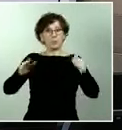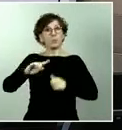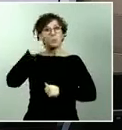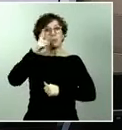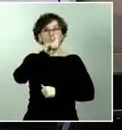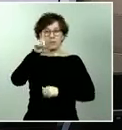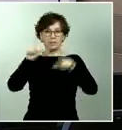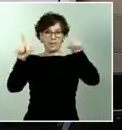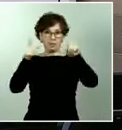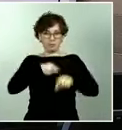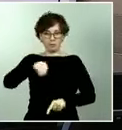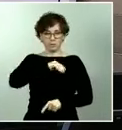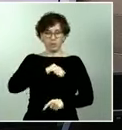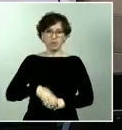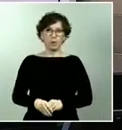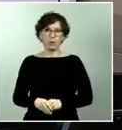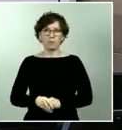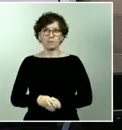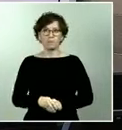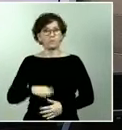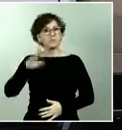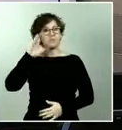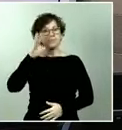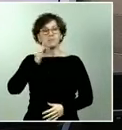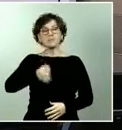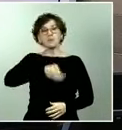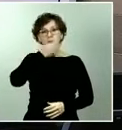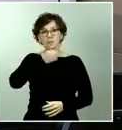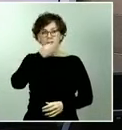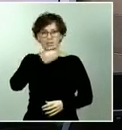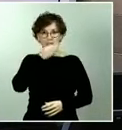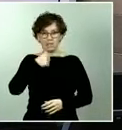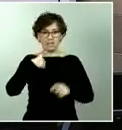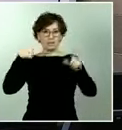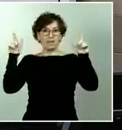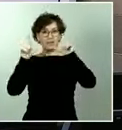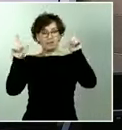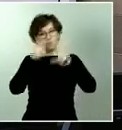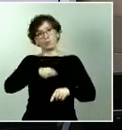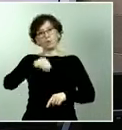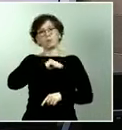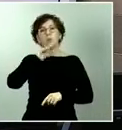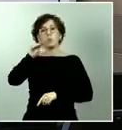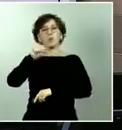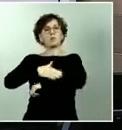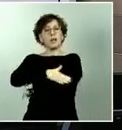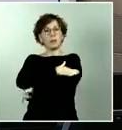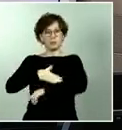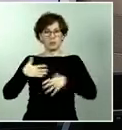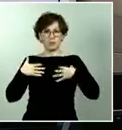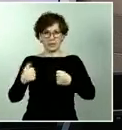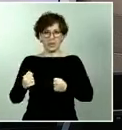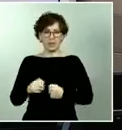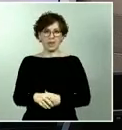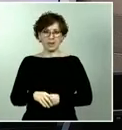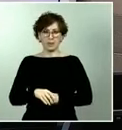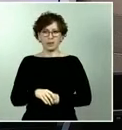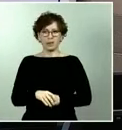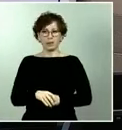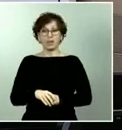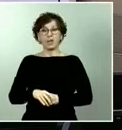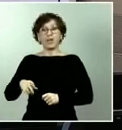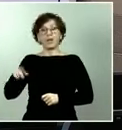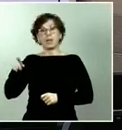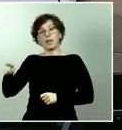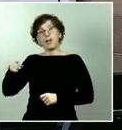Buenas tardes, María Voz, Televisión Española para el ministro de Sanidad. El ministro Quim Torra ha insistido en seguir adelante con